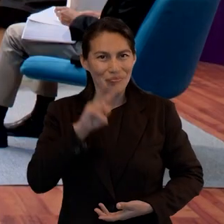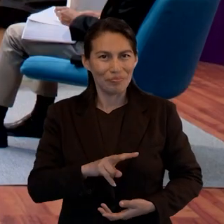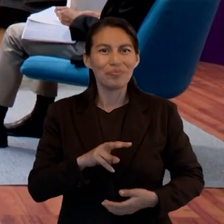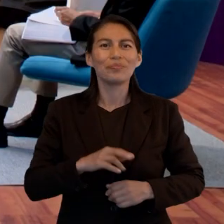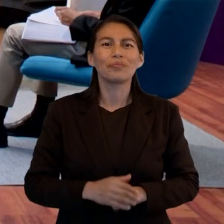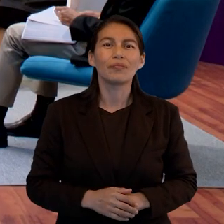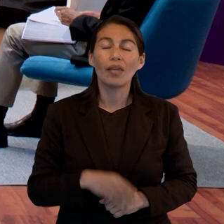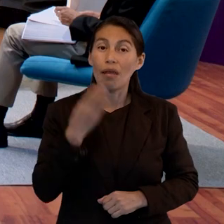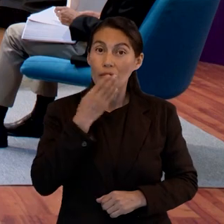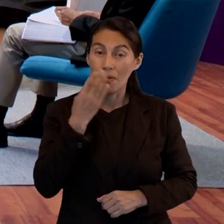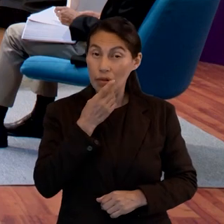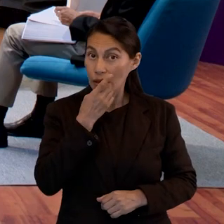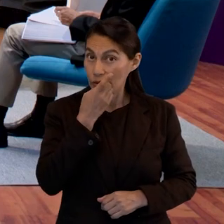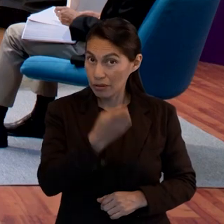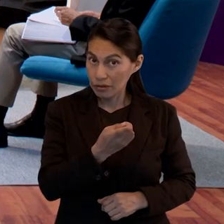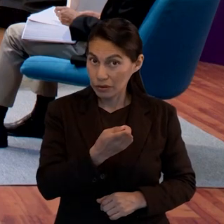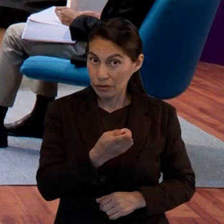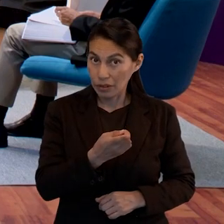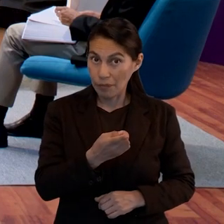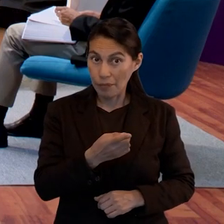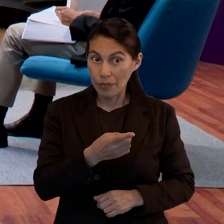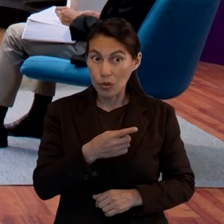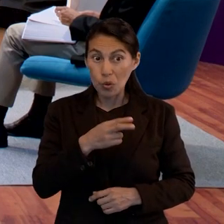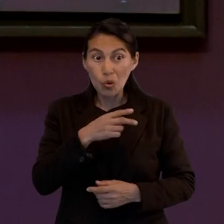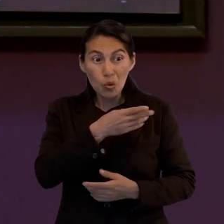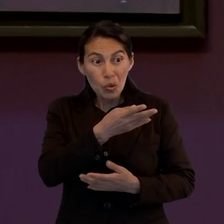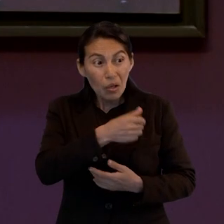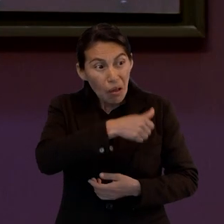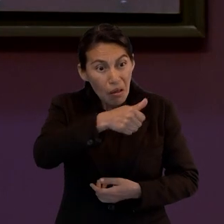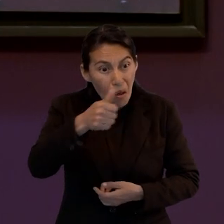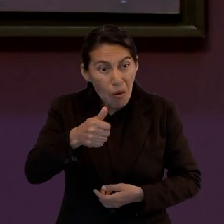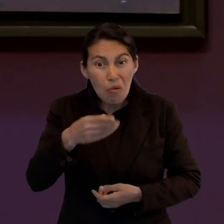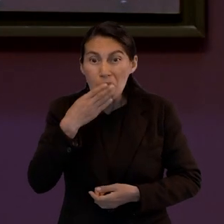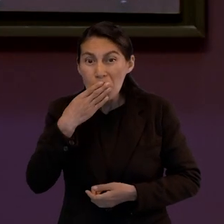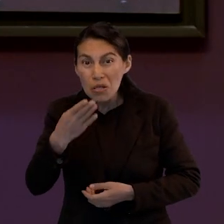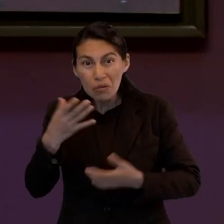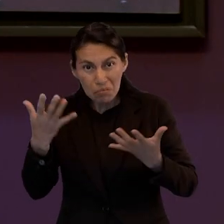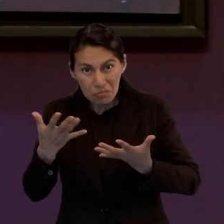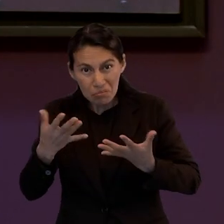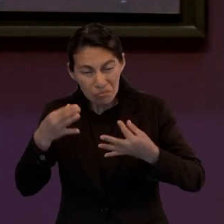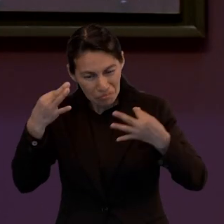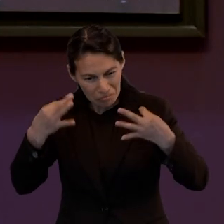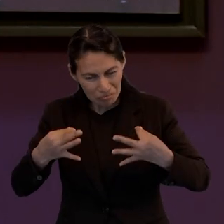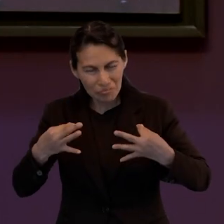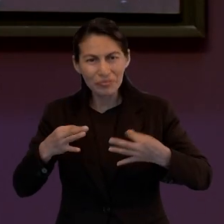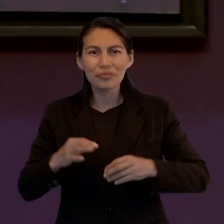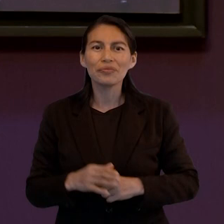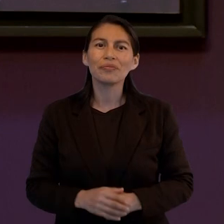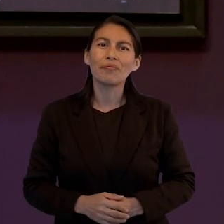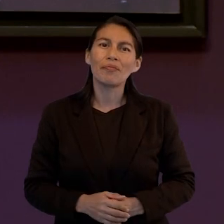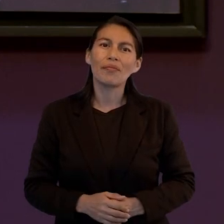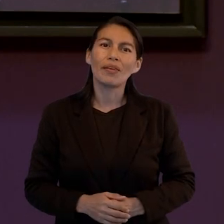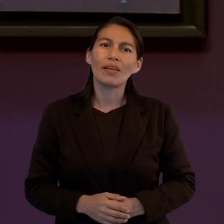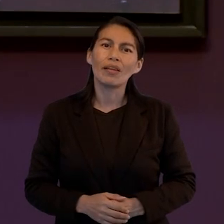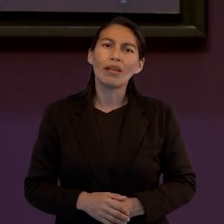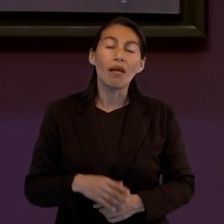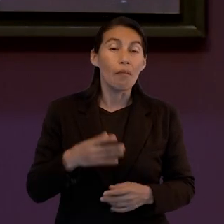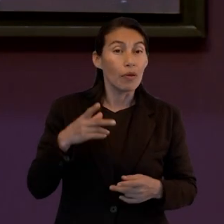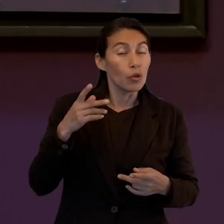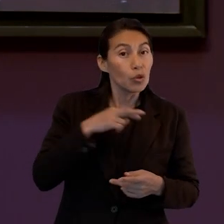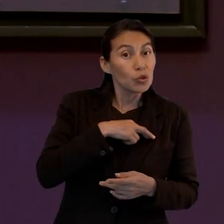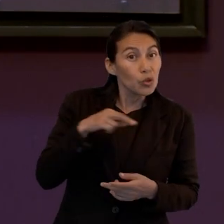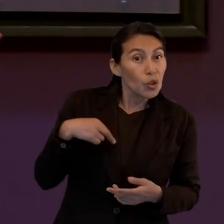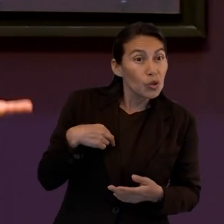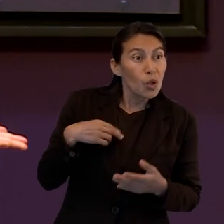La Biblia también nos dice que no nos olvidemos de hacer el bien. Así que creo que podemos nosotros, para obtener esas cosas mejores,